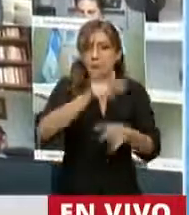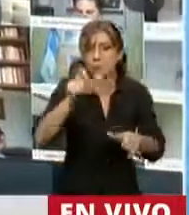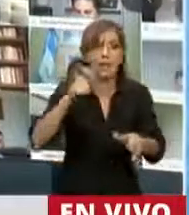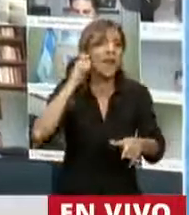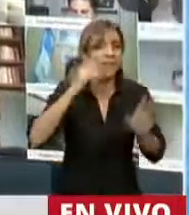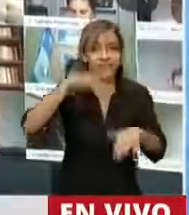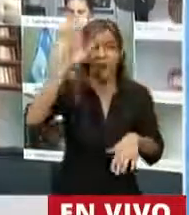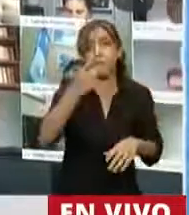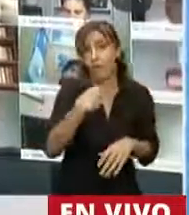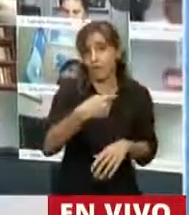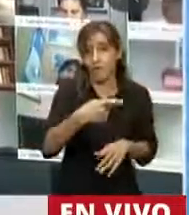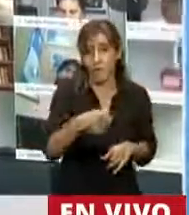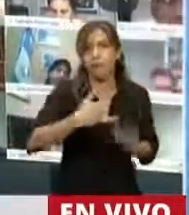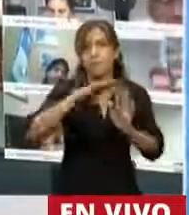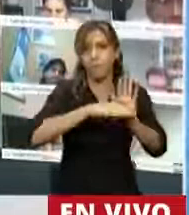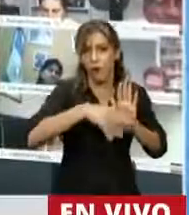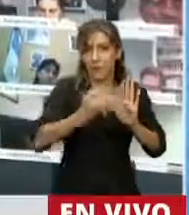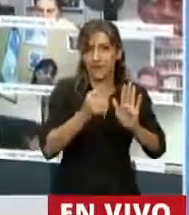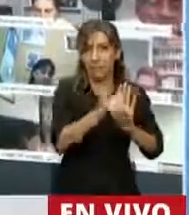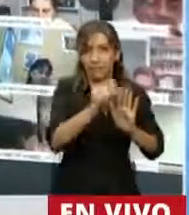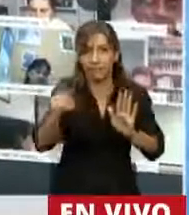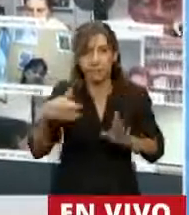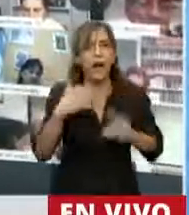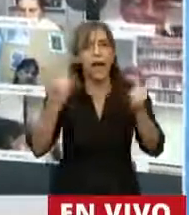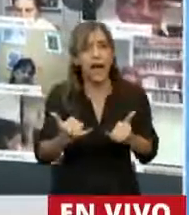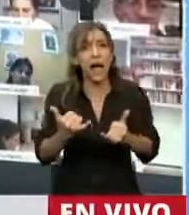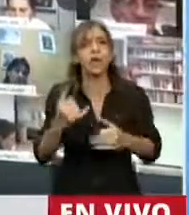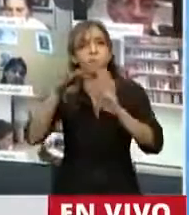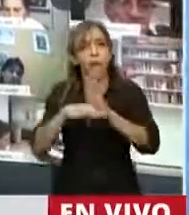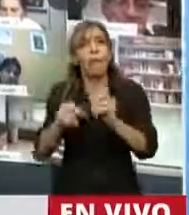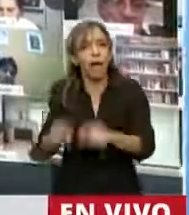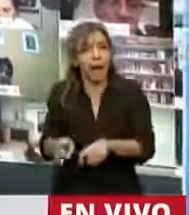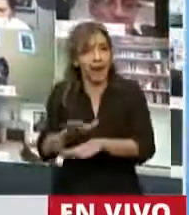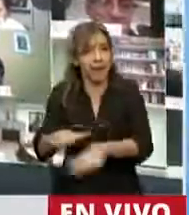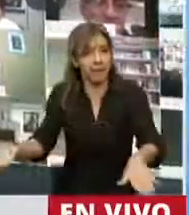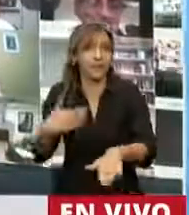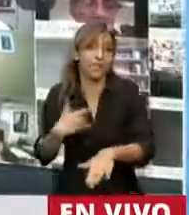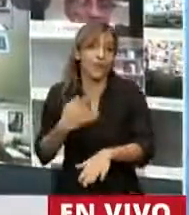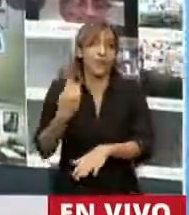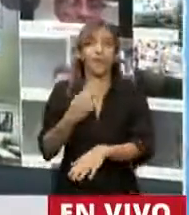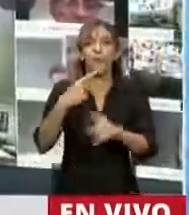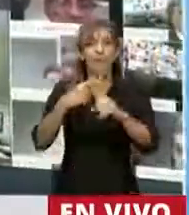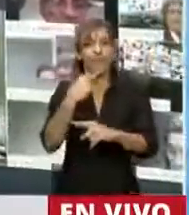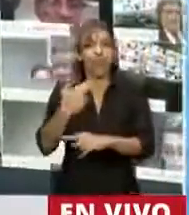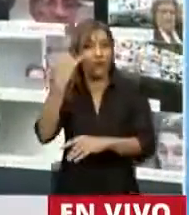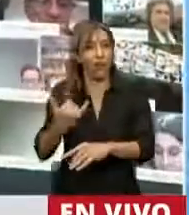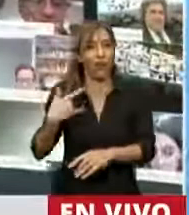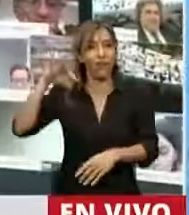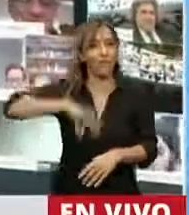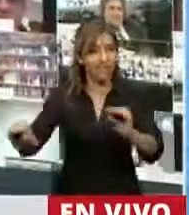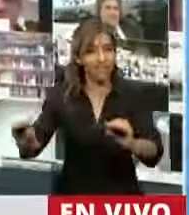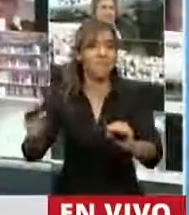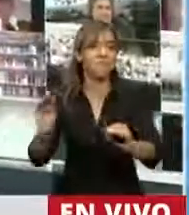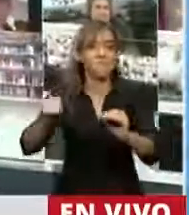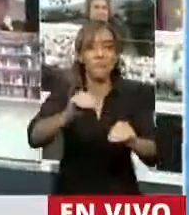a las políticas de inclusión jubilatoria. Tenemos cobertura a la niñez gracias a la Asignación Universal por Hijo. Quizás tengamos que avanzar en los debates post